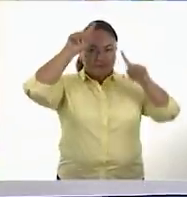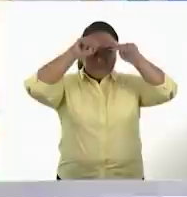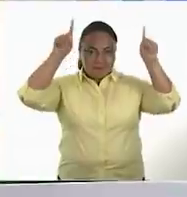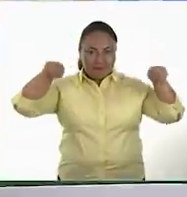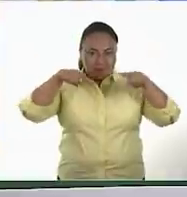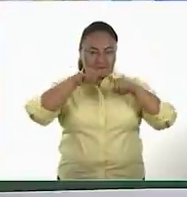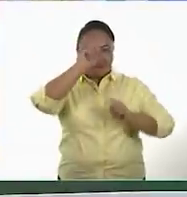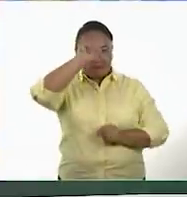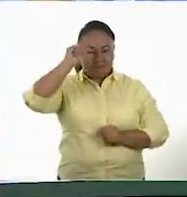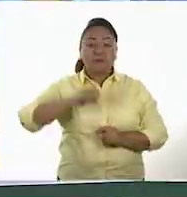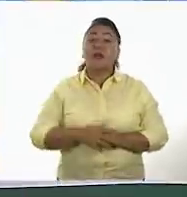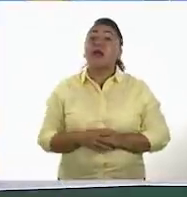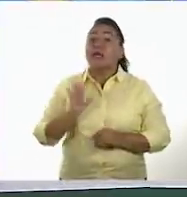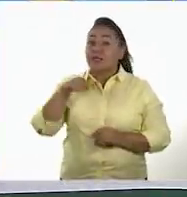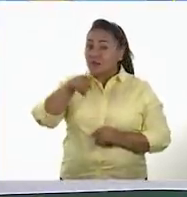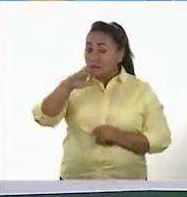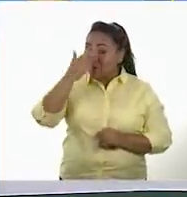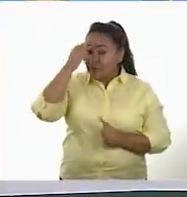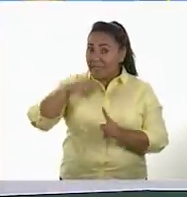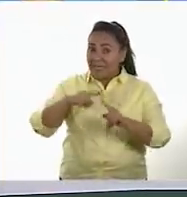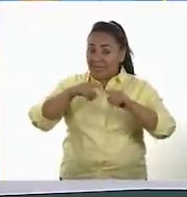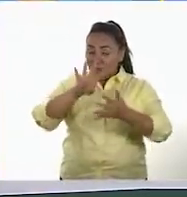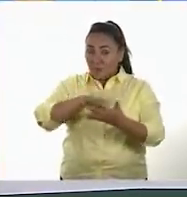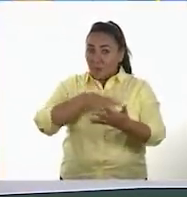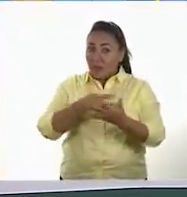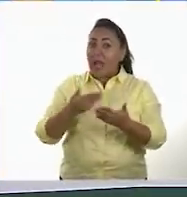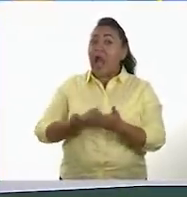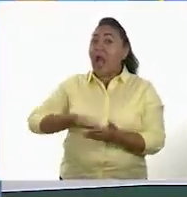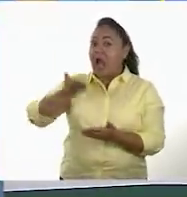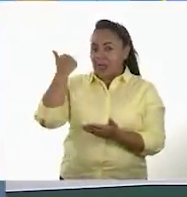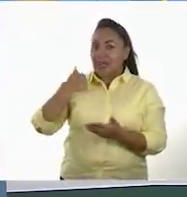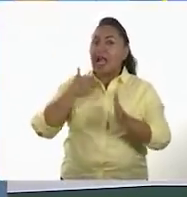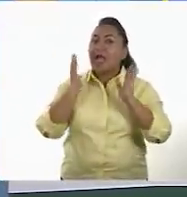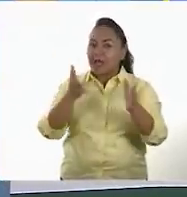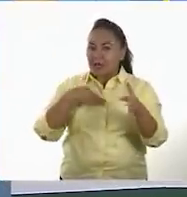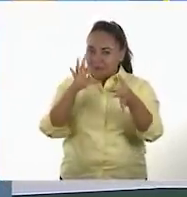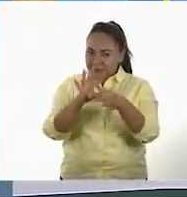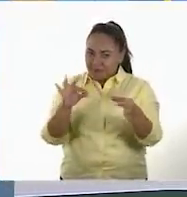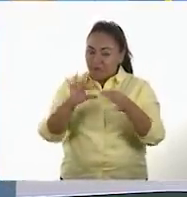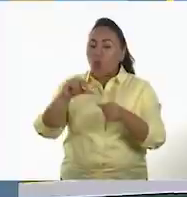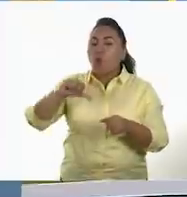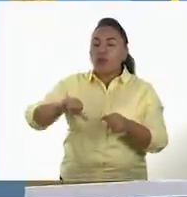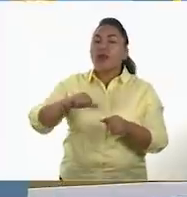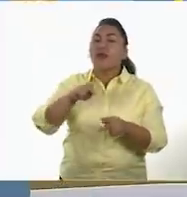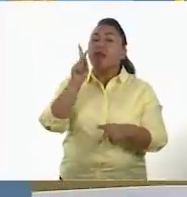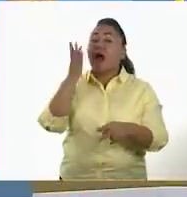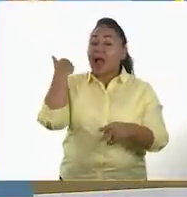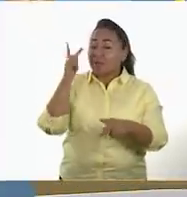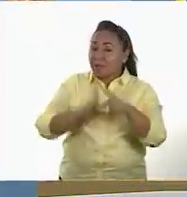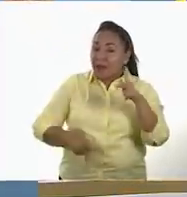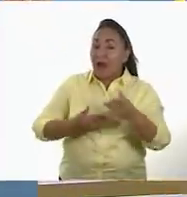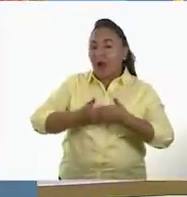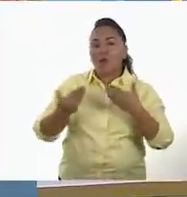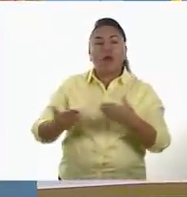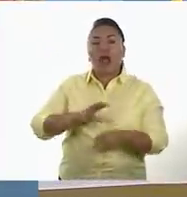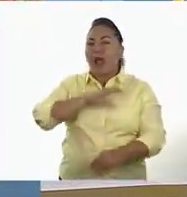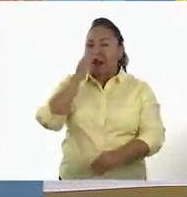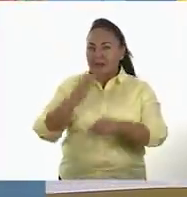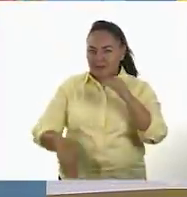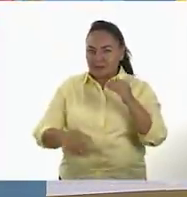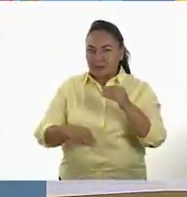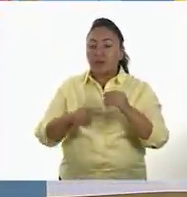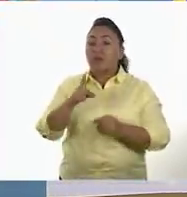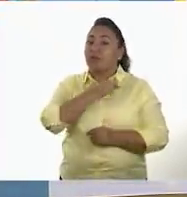Y recuerden que ustedes ya habían comenzado este cuadro en la sesión anterior y que hoy vamos a terminar de completar. Entonces, ya